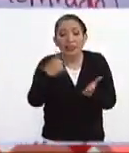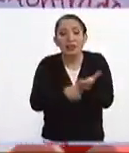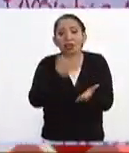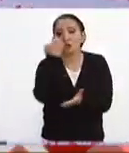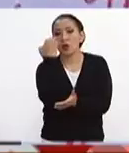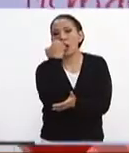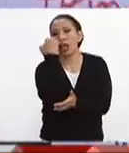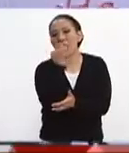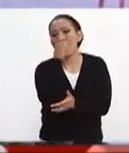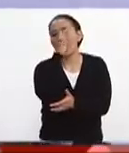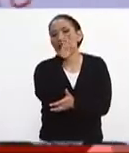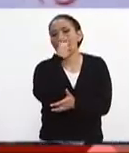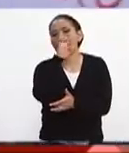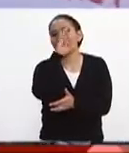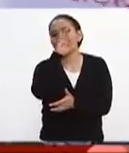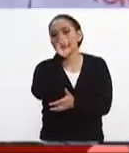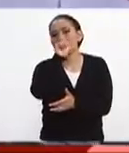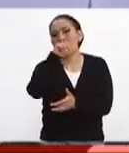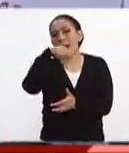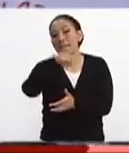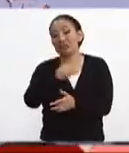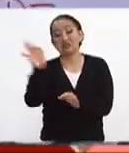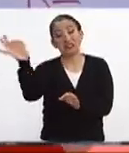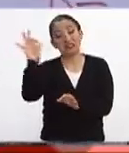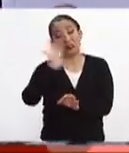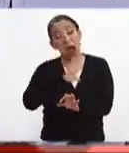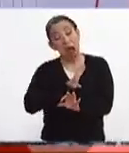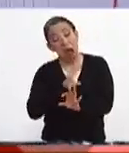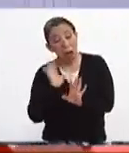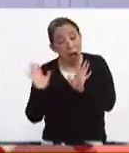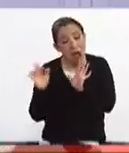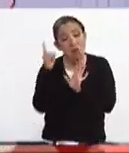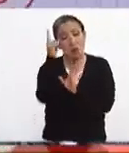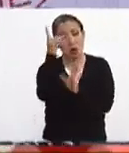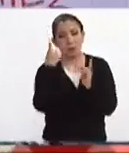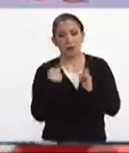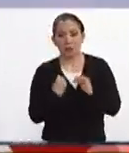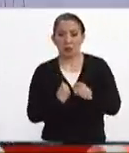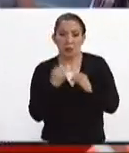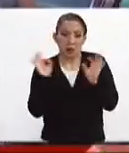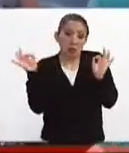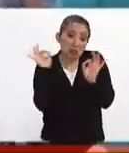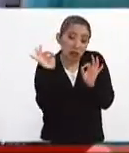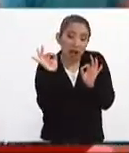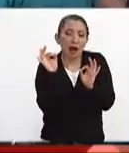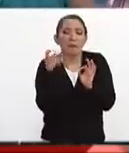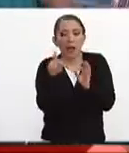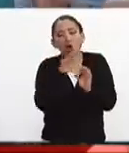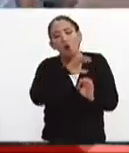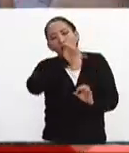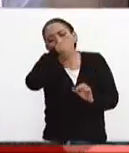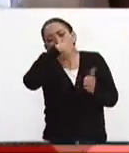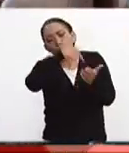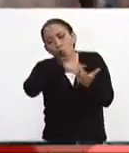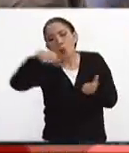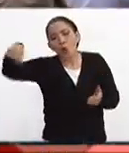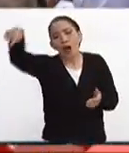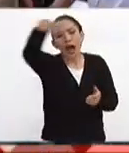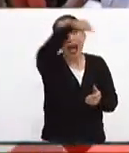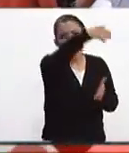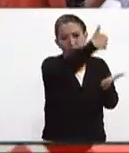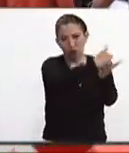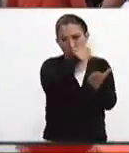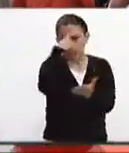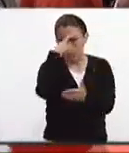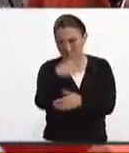escuela Enrique Repsamen también se calcula que puede haber por lo menos una persona con vida sin embargo hay otros sitios alrededor de